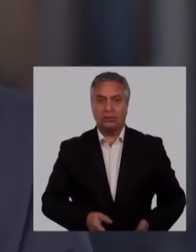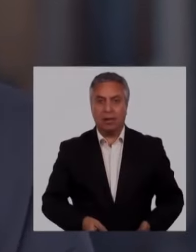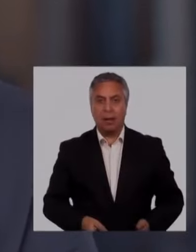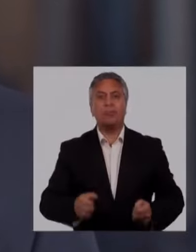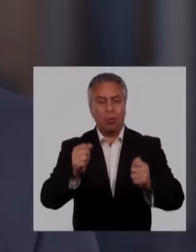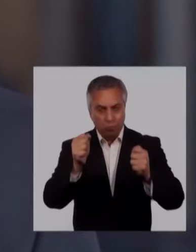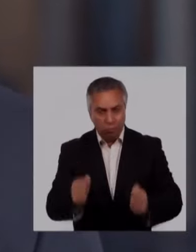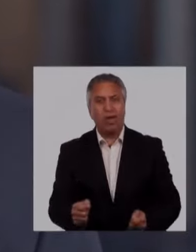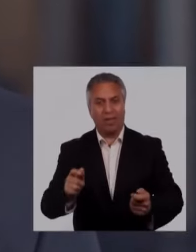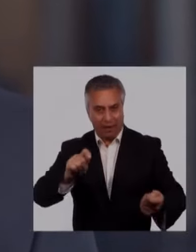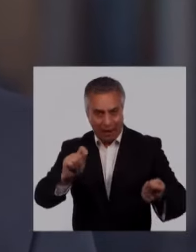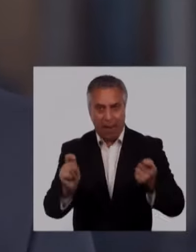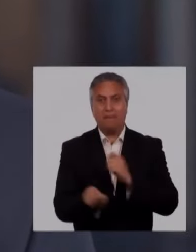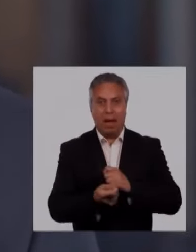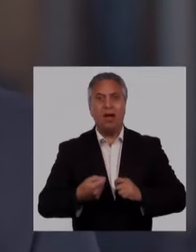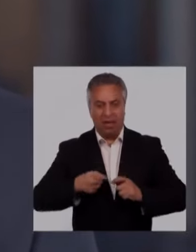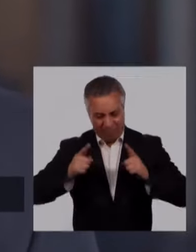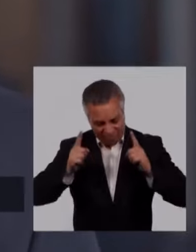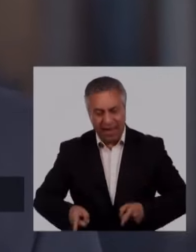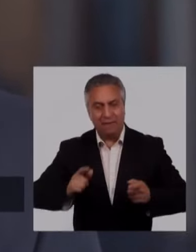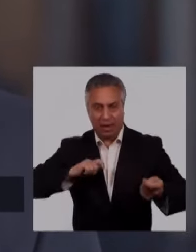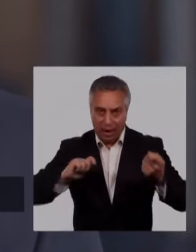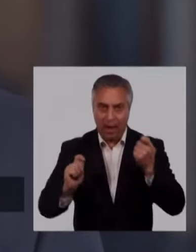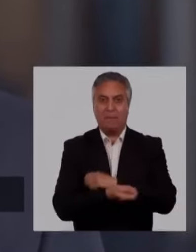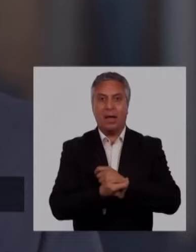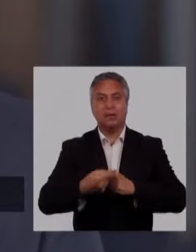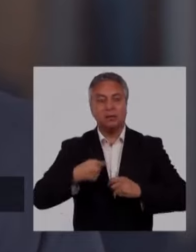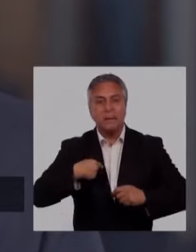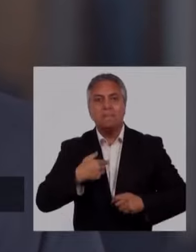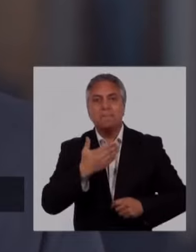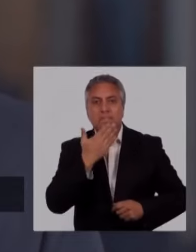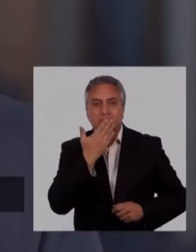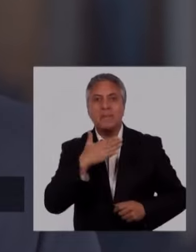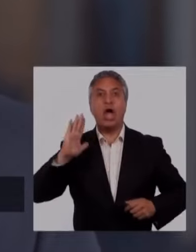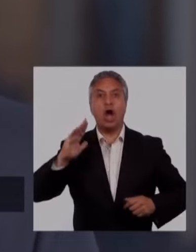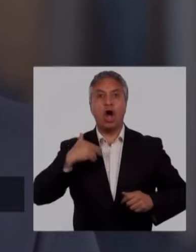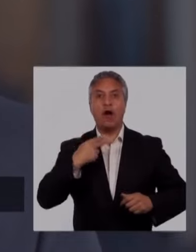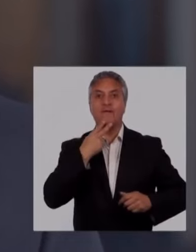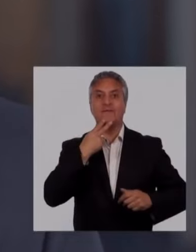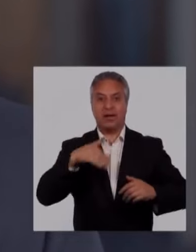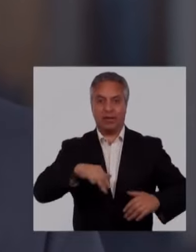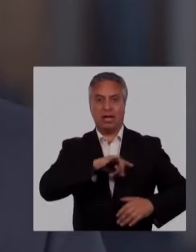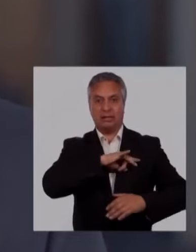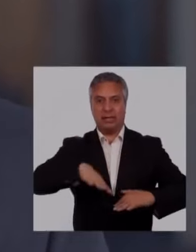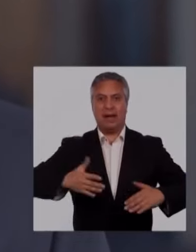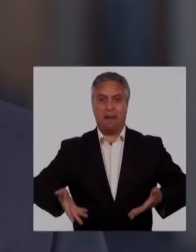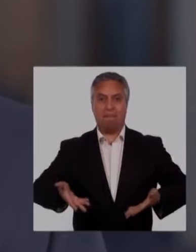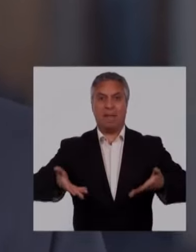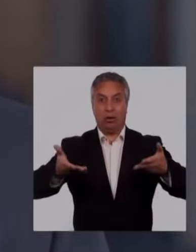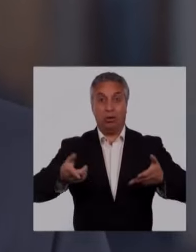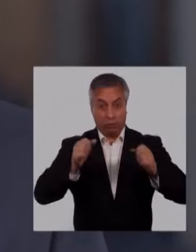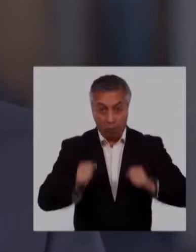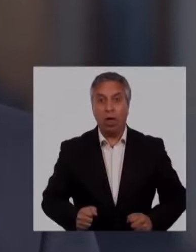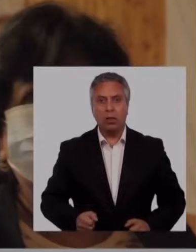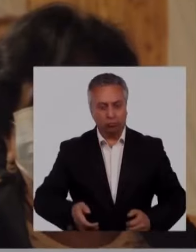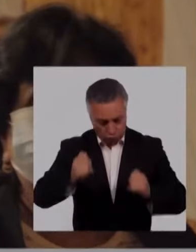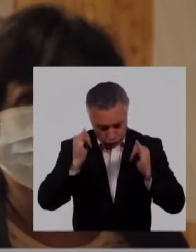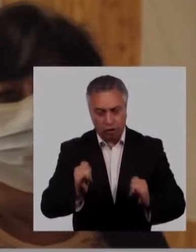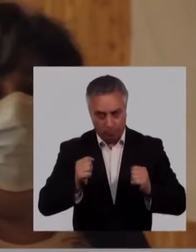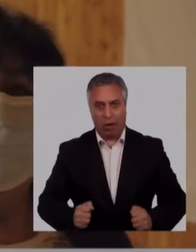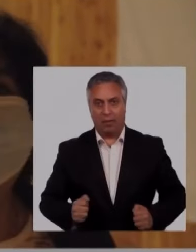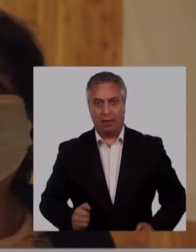se puede cambiar y tenemos que cambiar. Se trata de tratar de vivir en un país mejor. ¿Se puede? Claro que se puede.